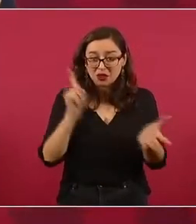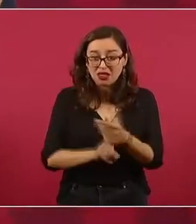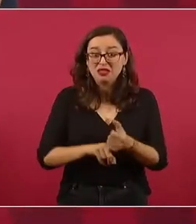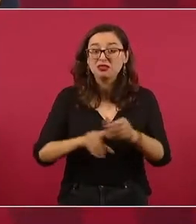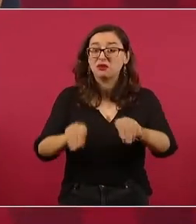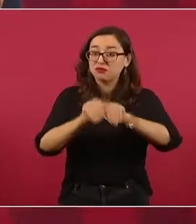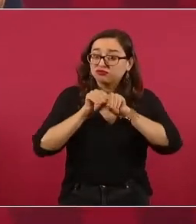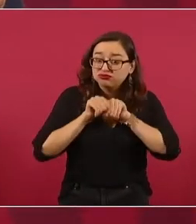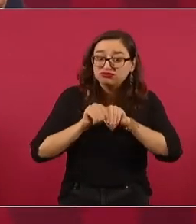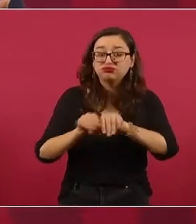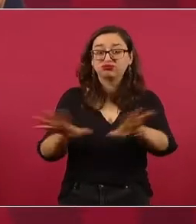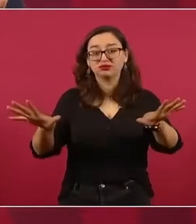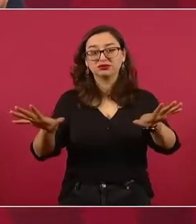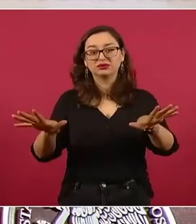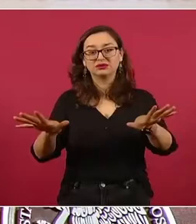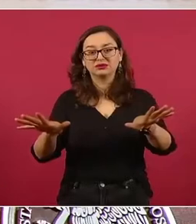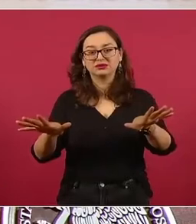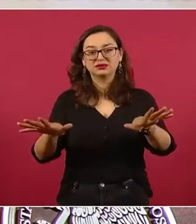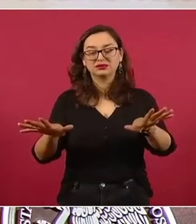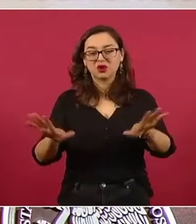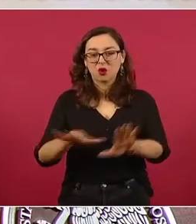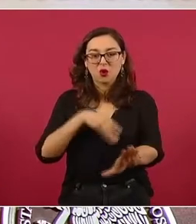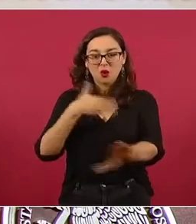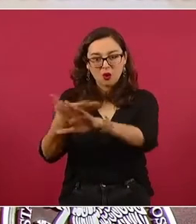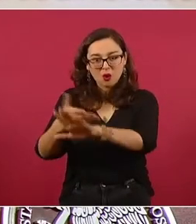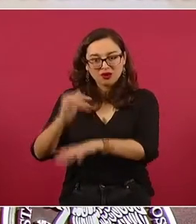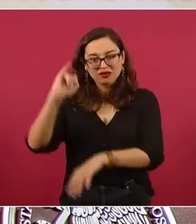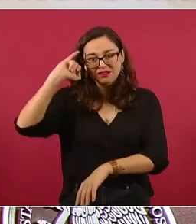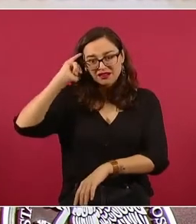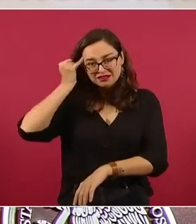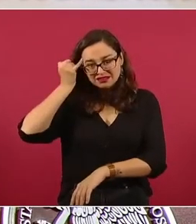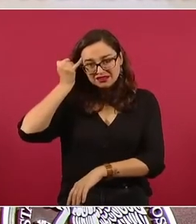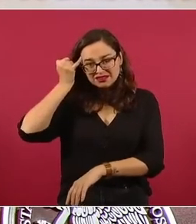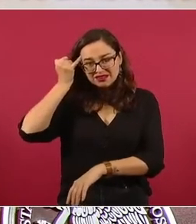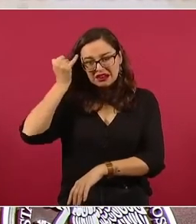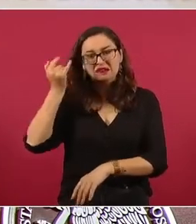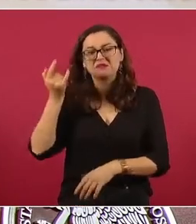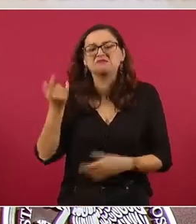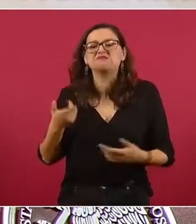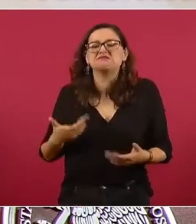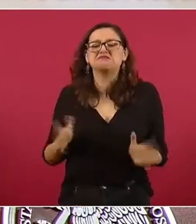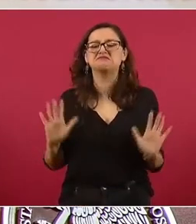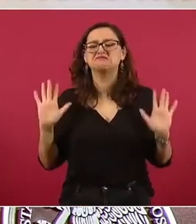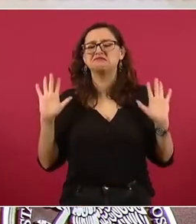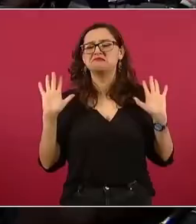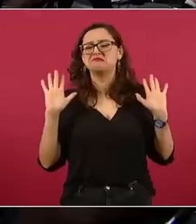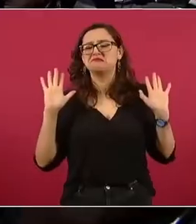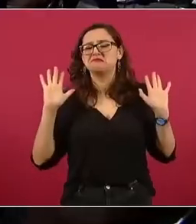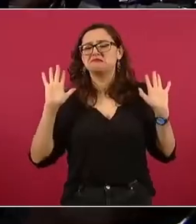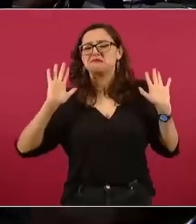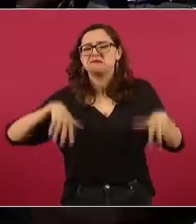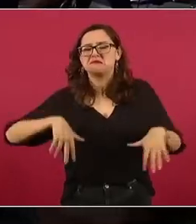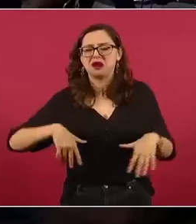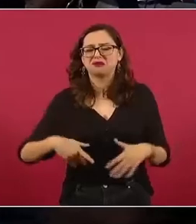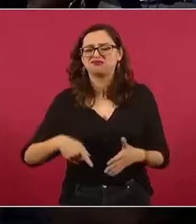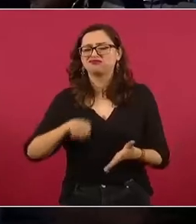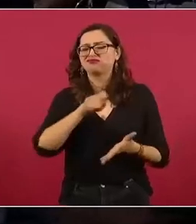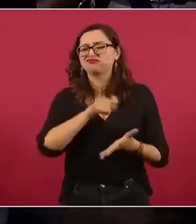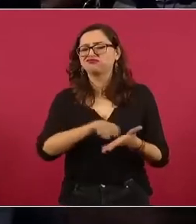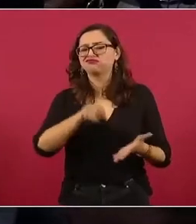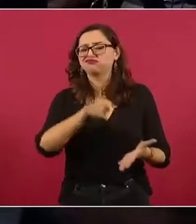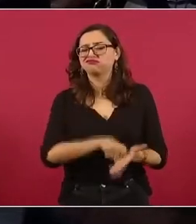como algo ofensivo,